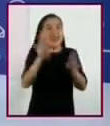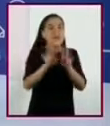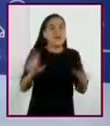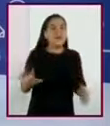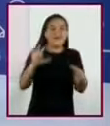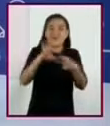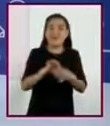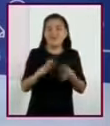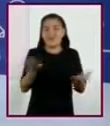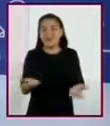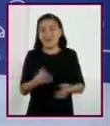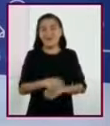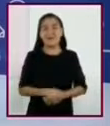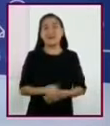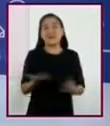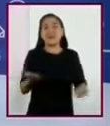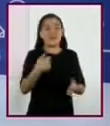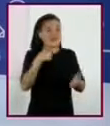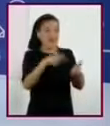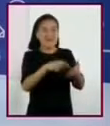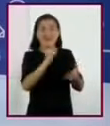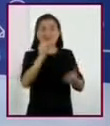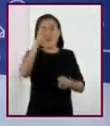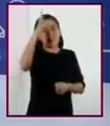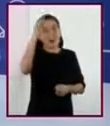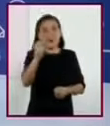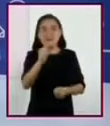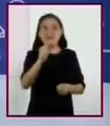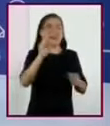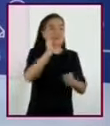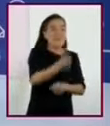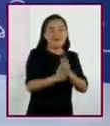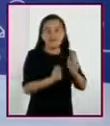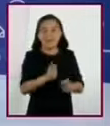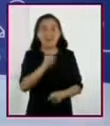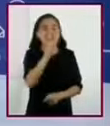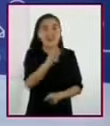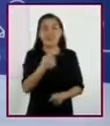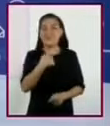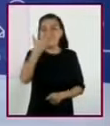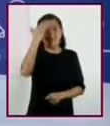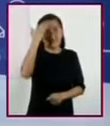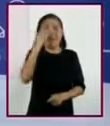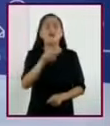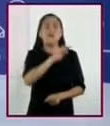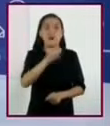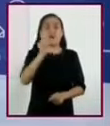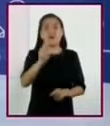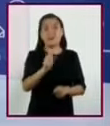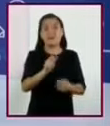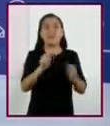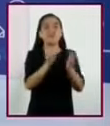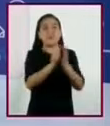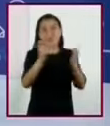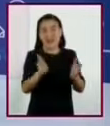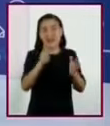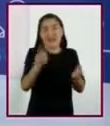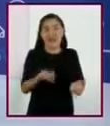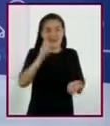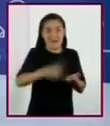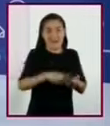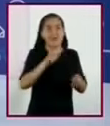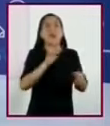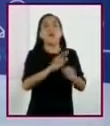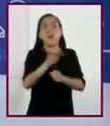o porque desconocemos muchos conceptos y significados, podemos consultar la bibliografía del texto, ya